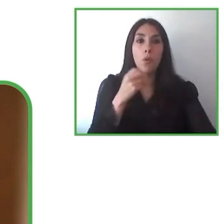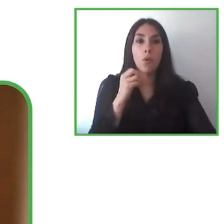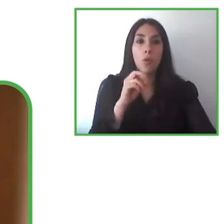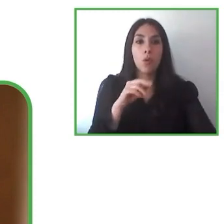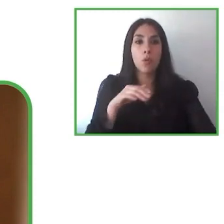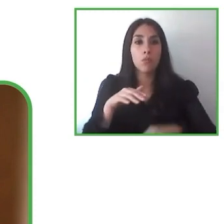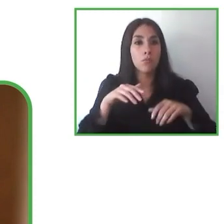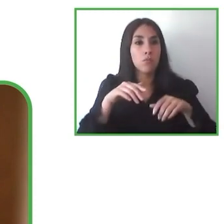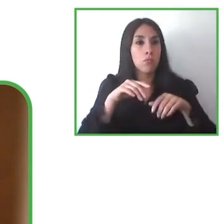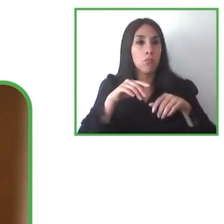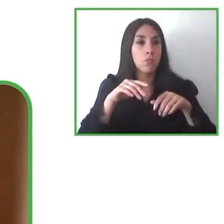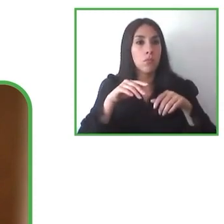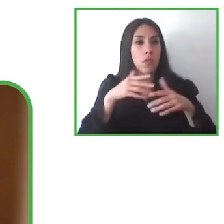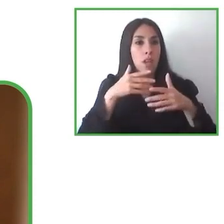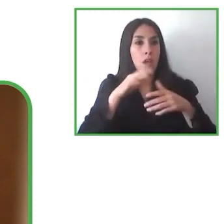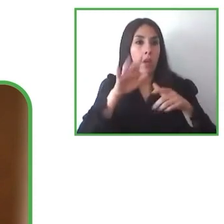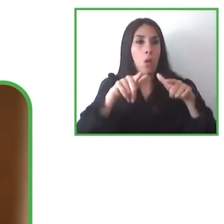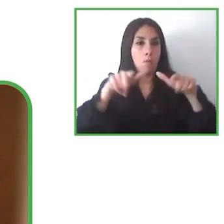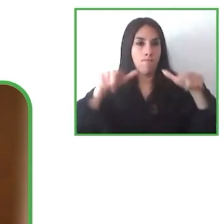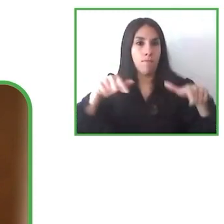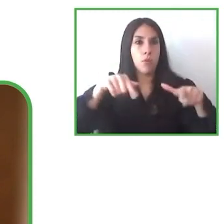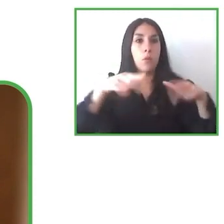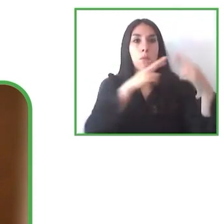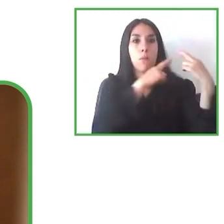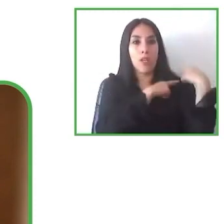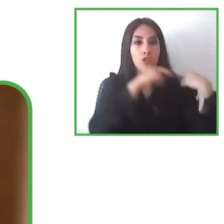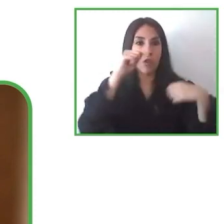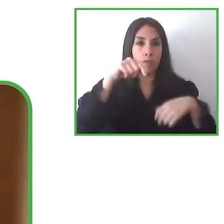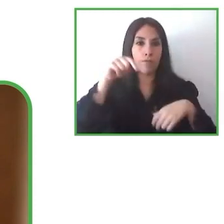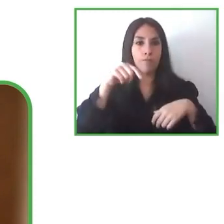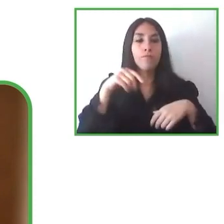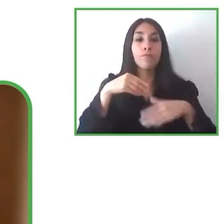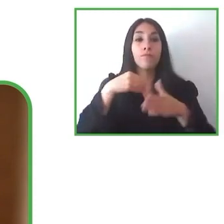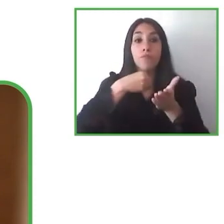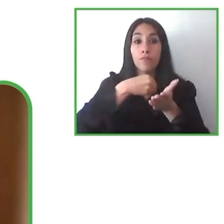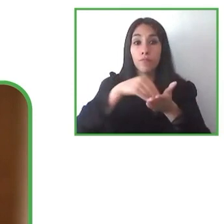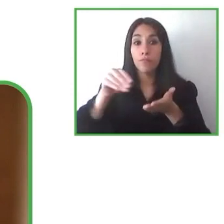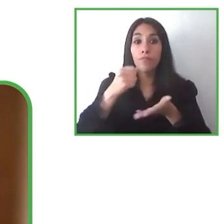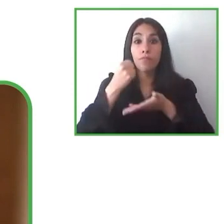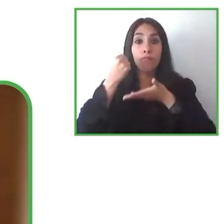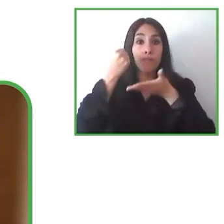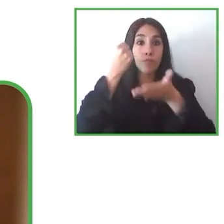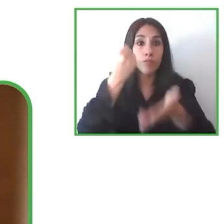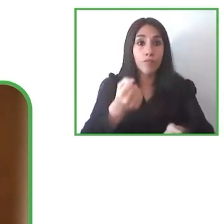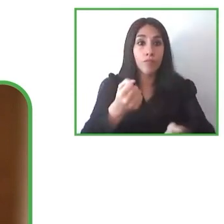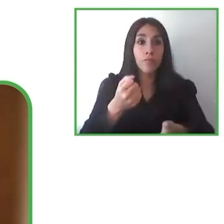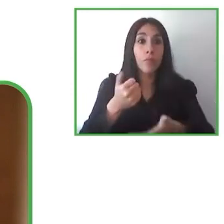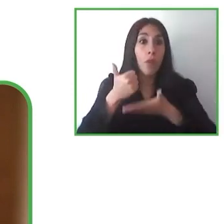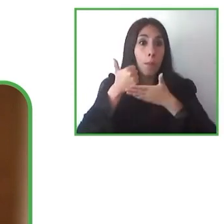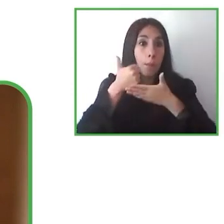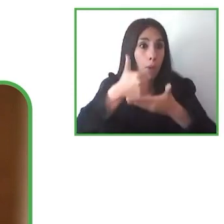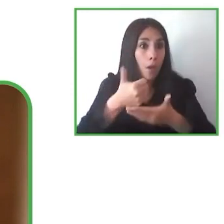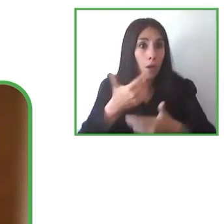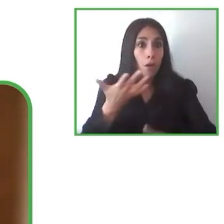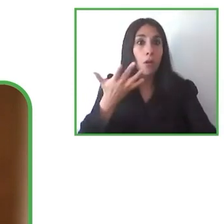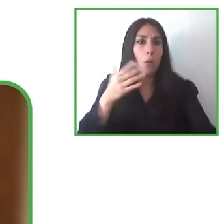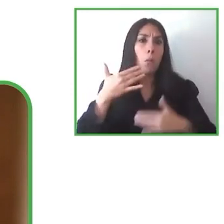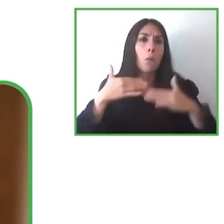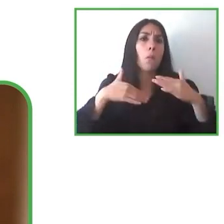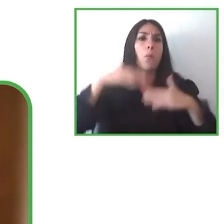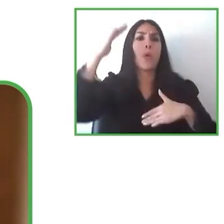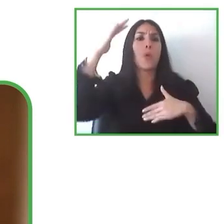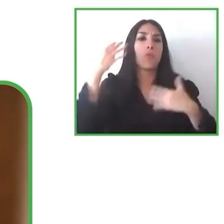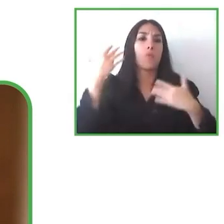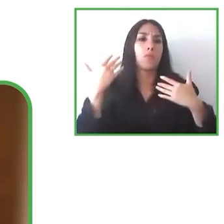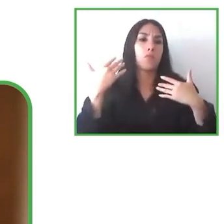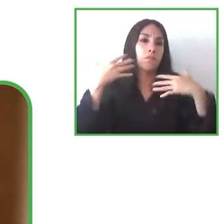recursos y aportar con su mirada sino que es mucho más integral que eso y por lo tanto tenemos la convicción de que vamos a